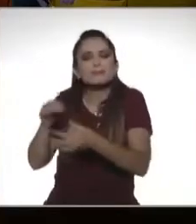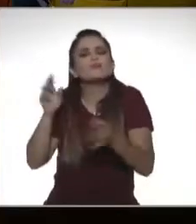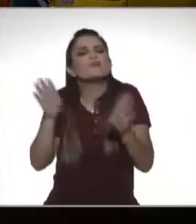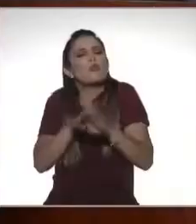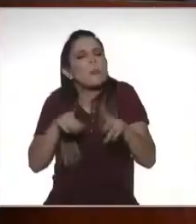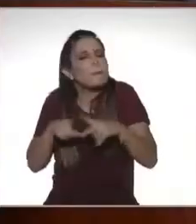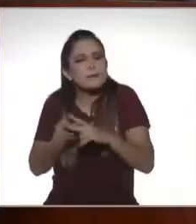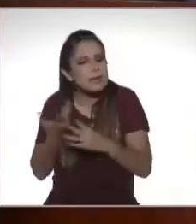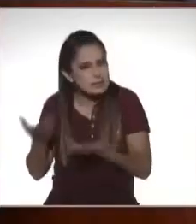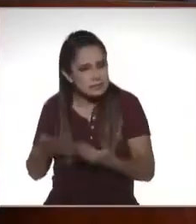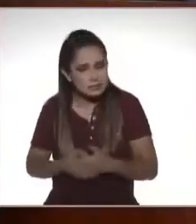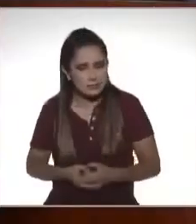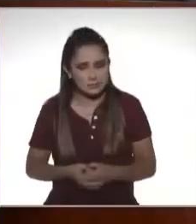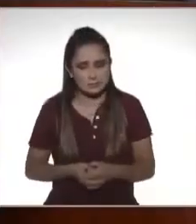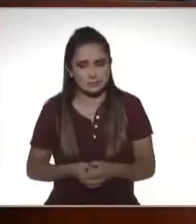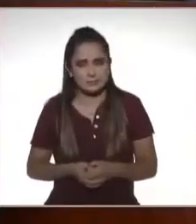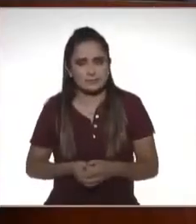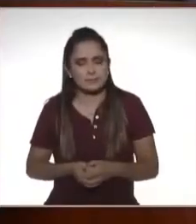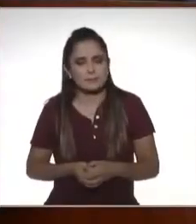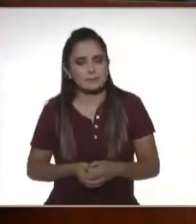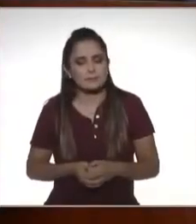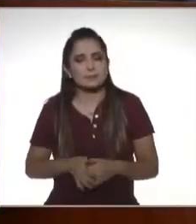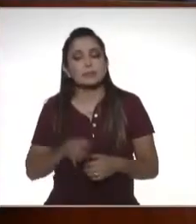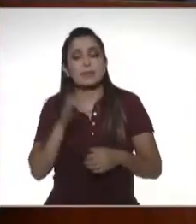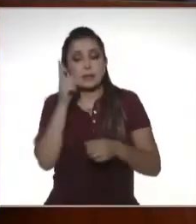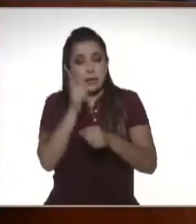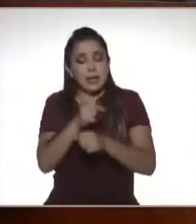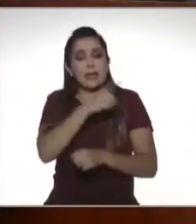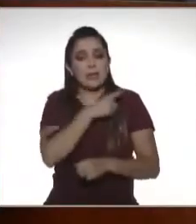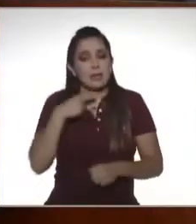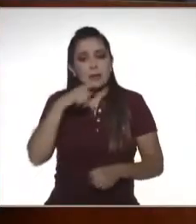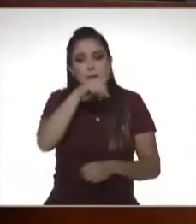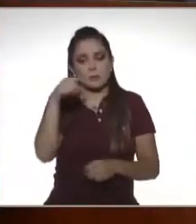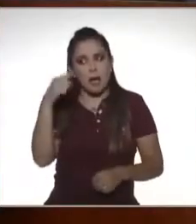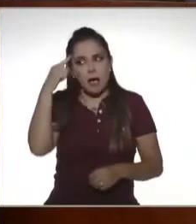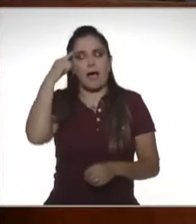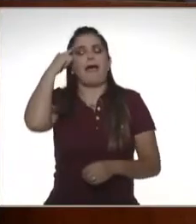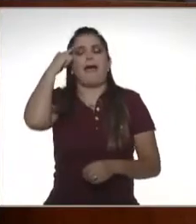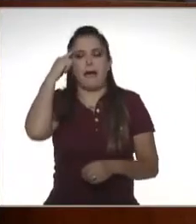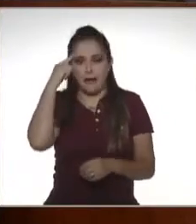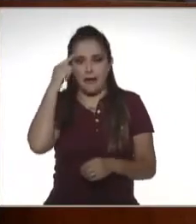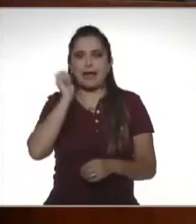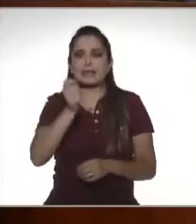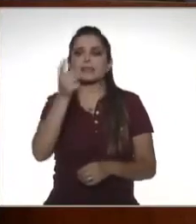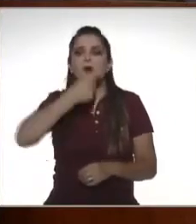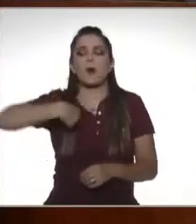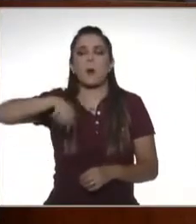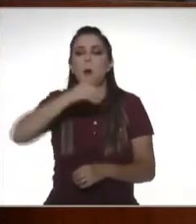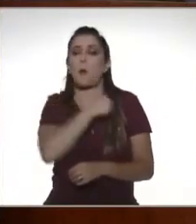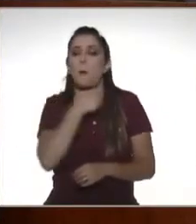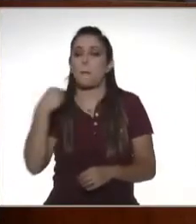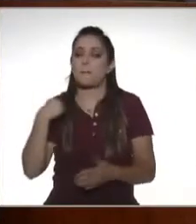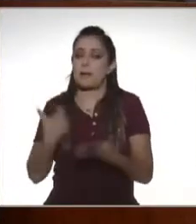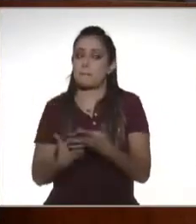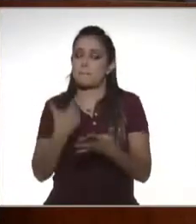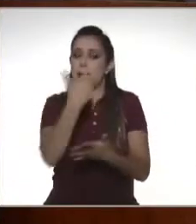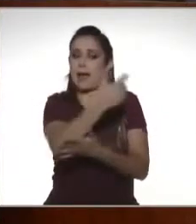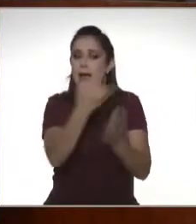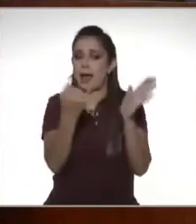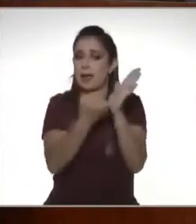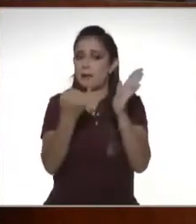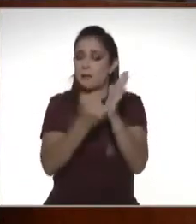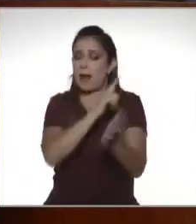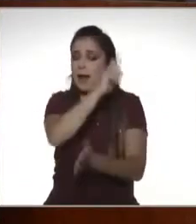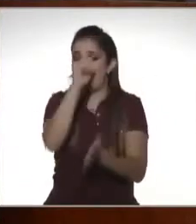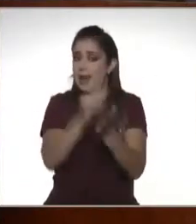Bueno, yo creo que lo primero que también hay que tener es conciencia de que es una obligación que tenemos por ley. quizás